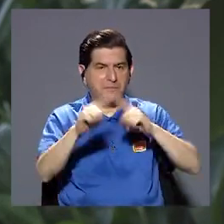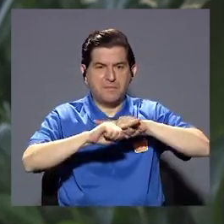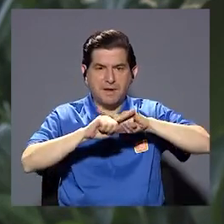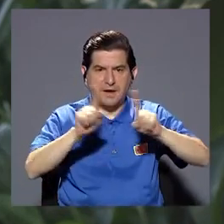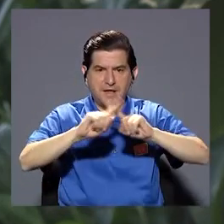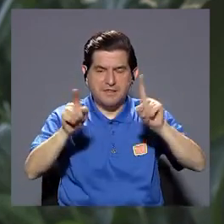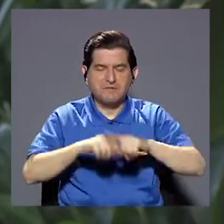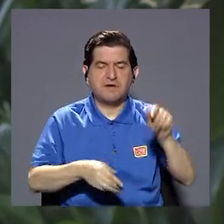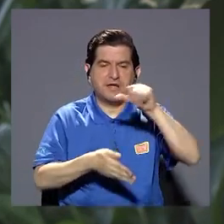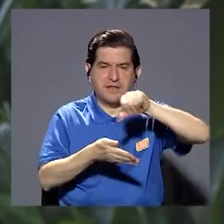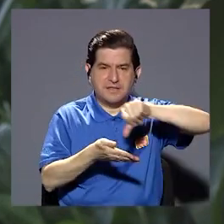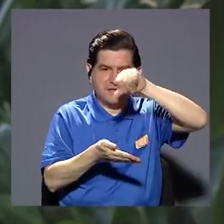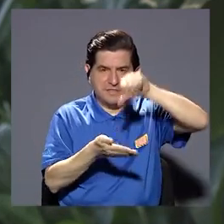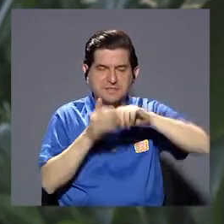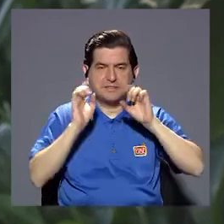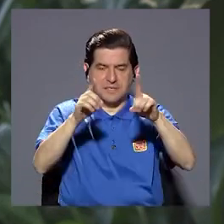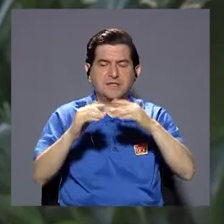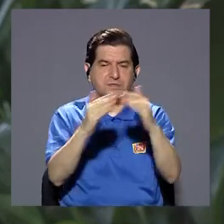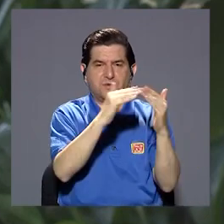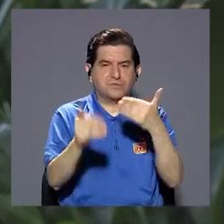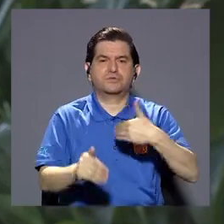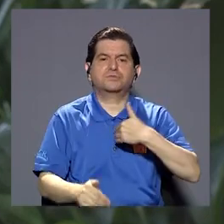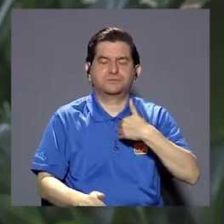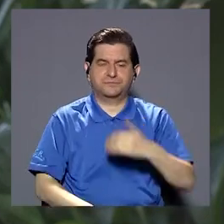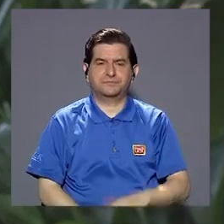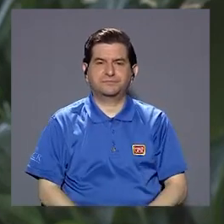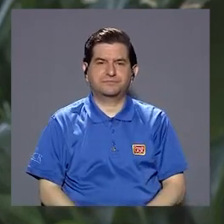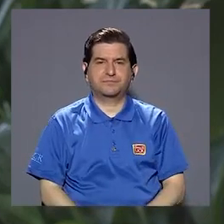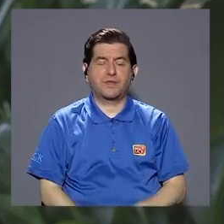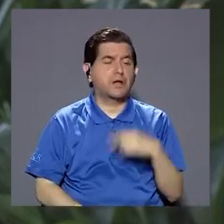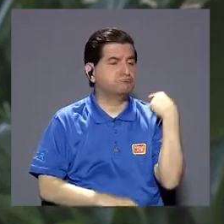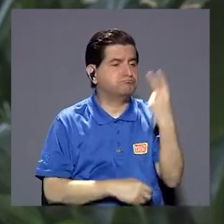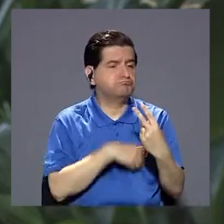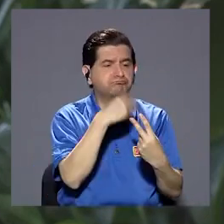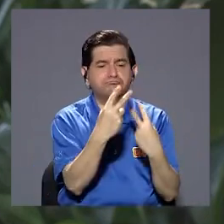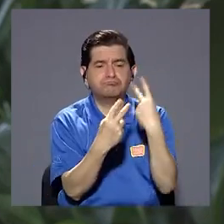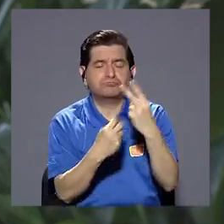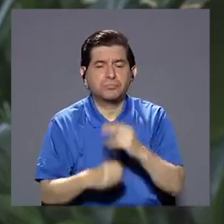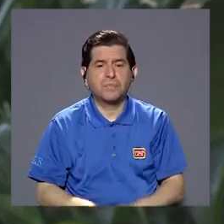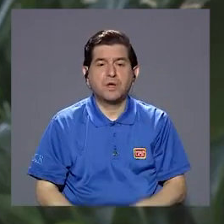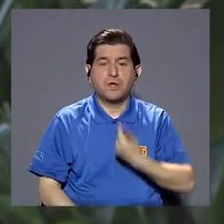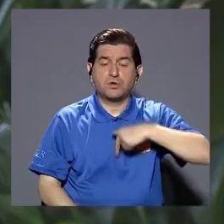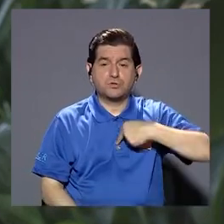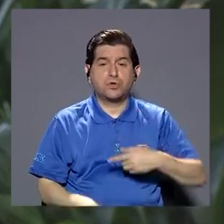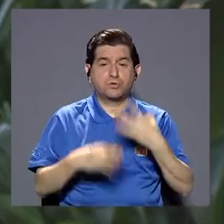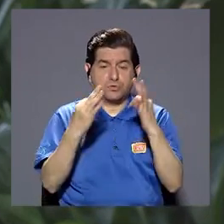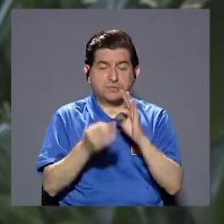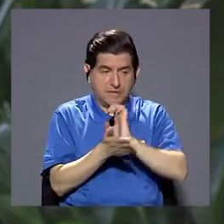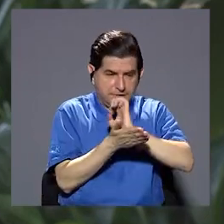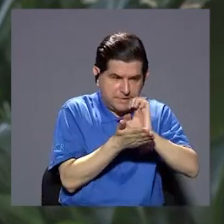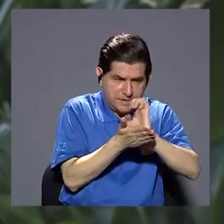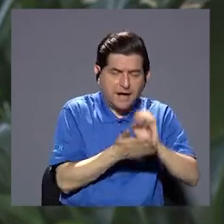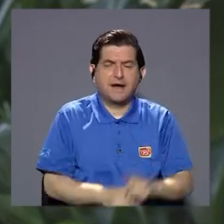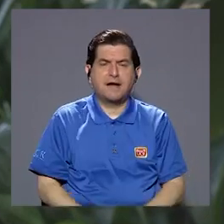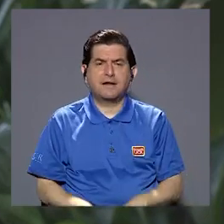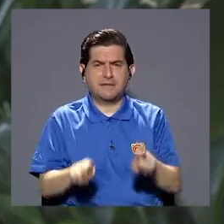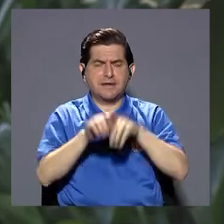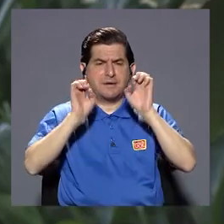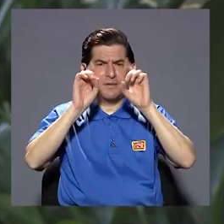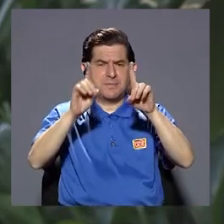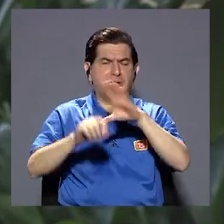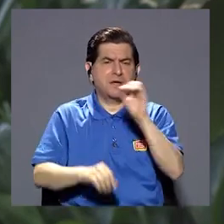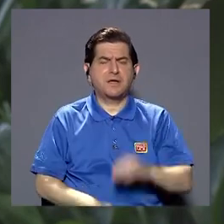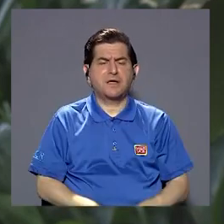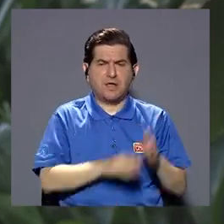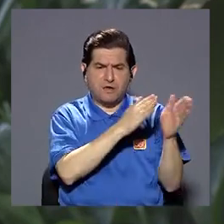asisten a todos los centros educativos de la comunidad y entonces los van visitando vamos haciendo prevención se les va buscando y tenemos